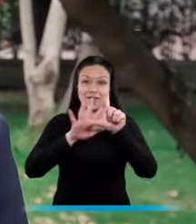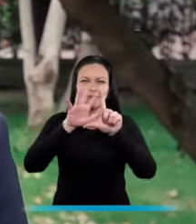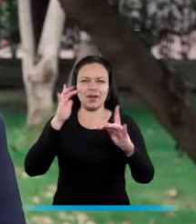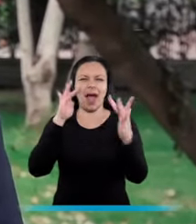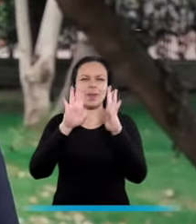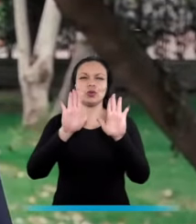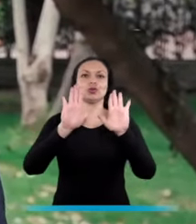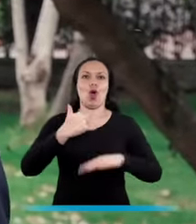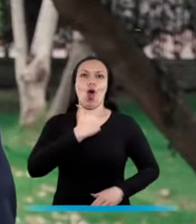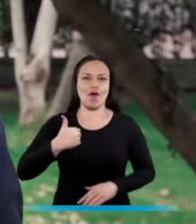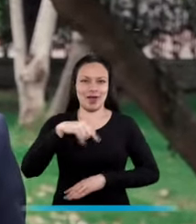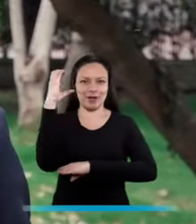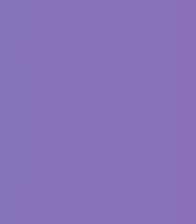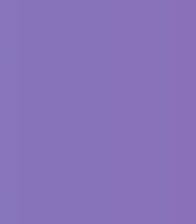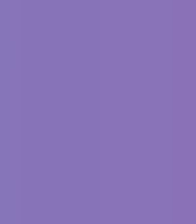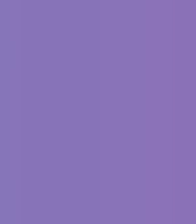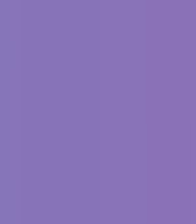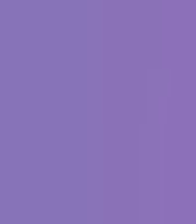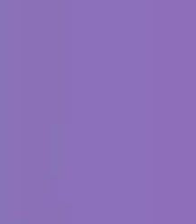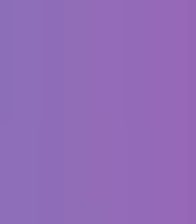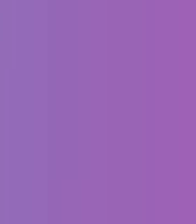Este video es para los adolescentes del país.